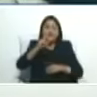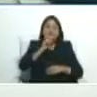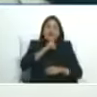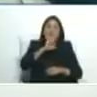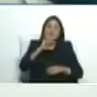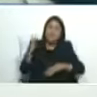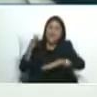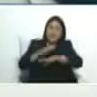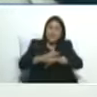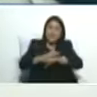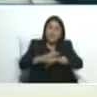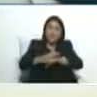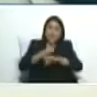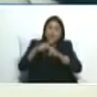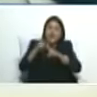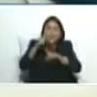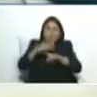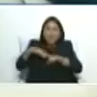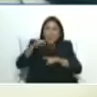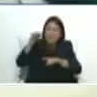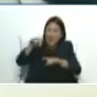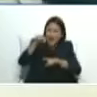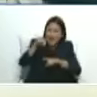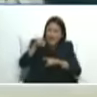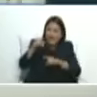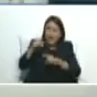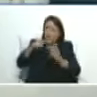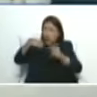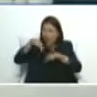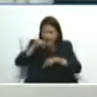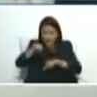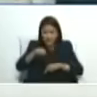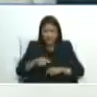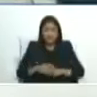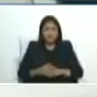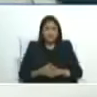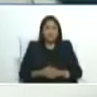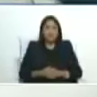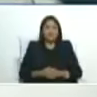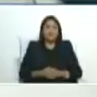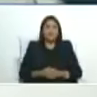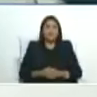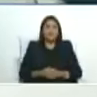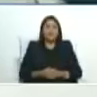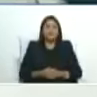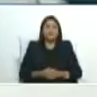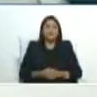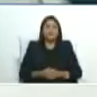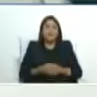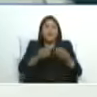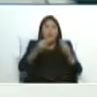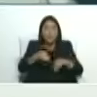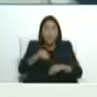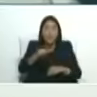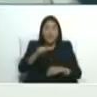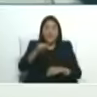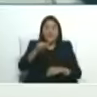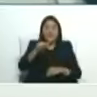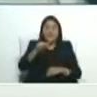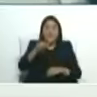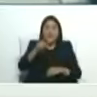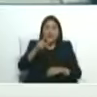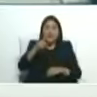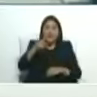de la región el pueblo donde queda el aeropuerto por eso se llama acuerdo de Arguil por el diálogo y la paz